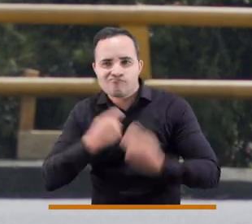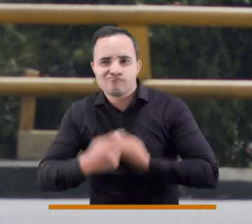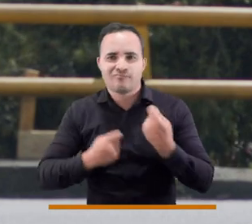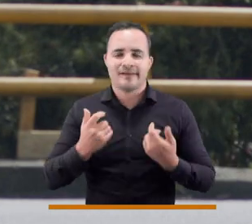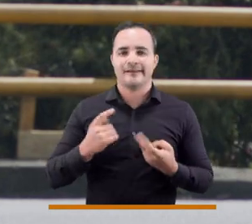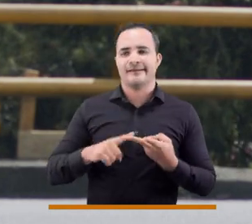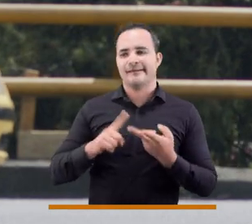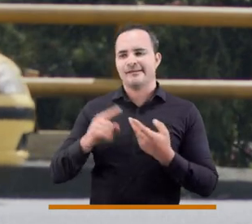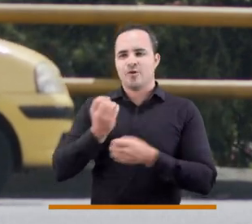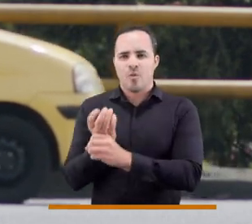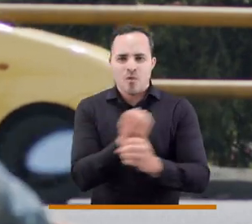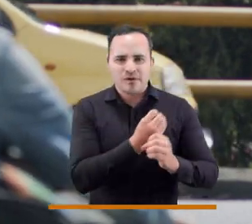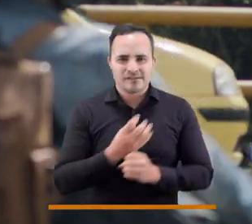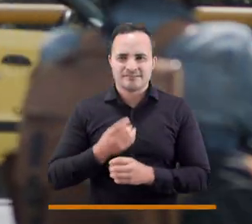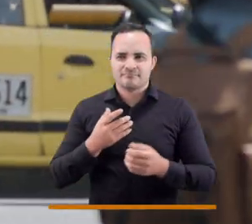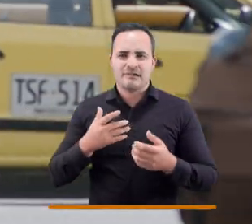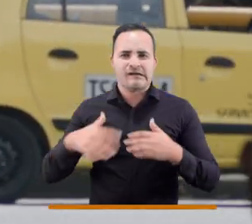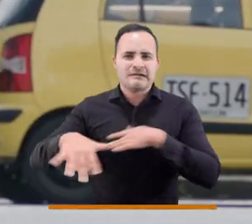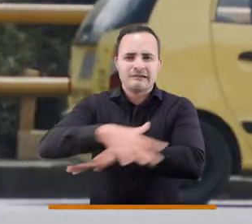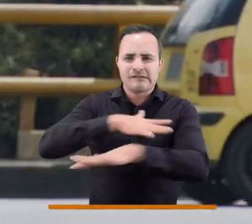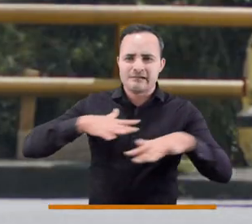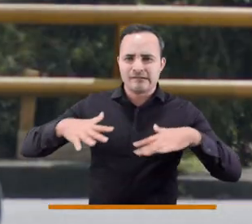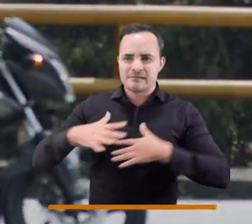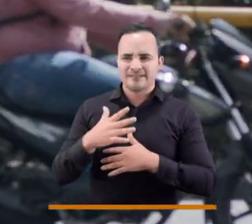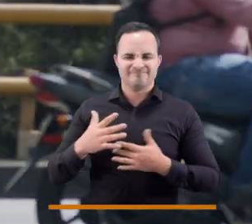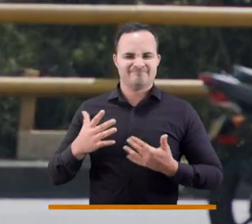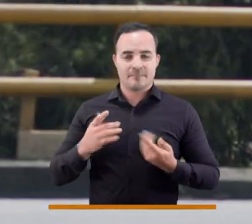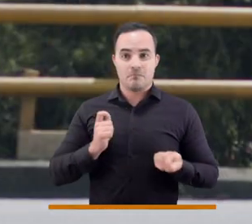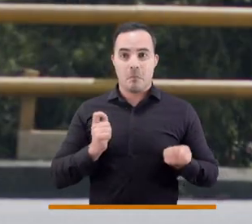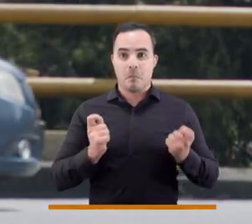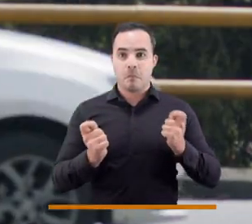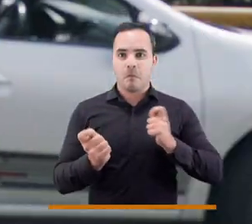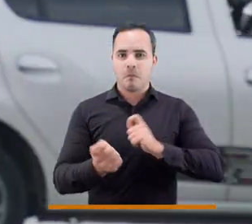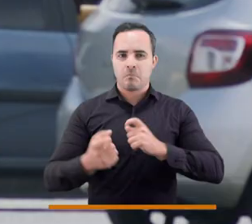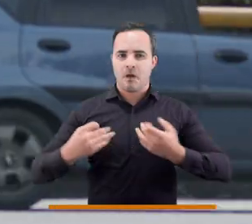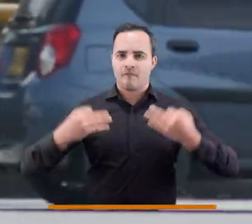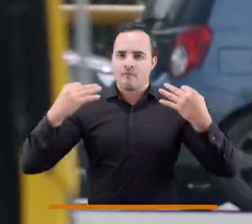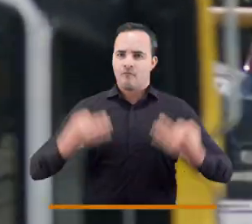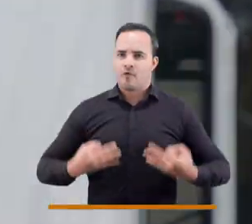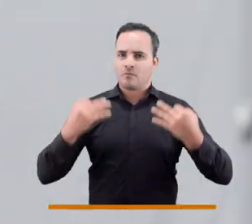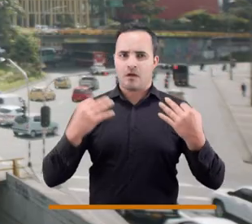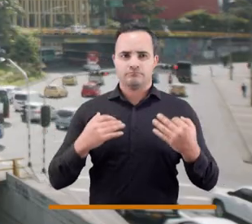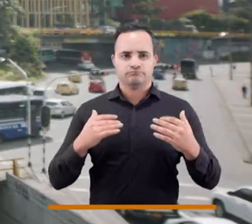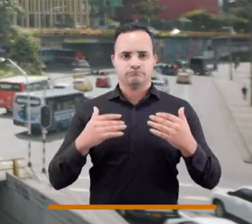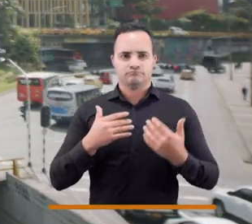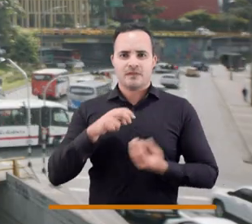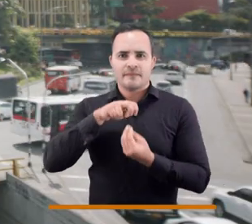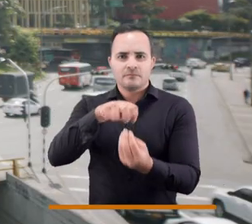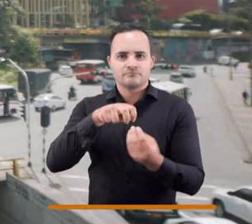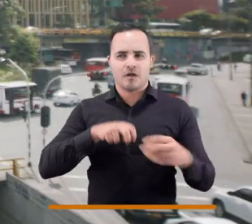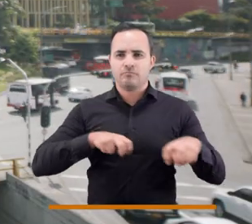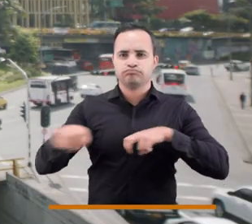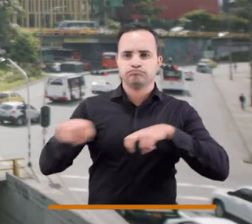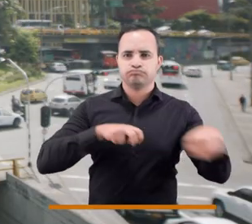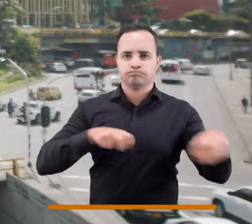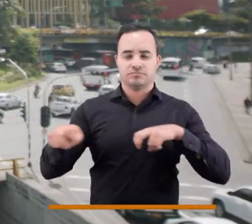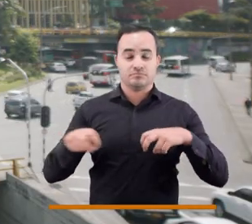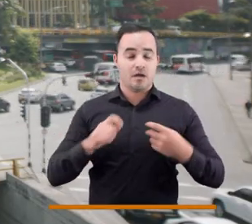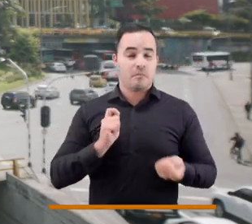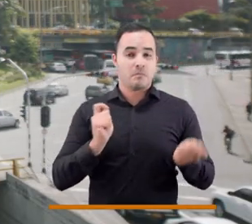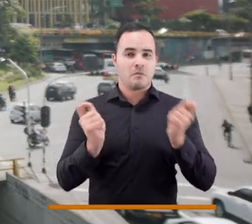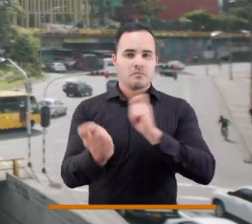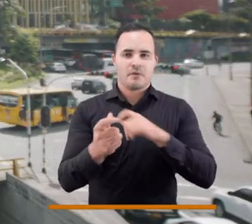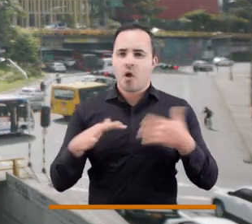informales, de comunas, y empezamos a incorporar estas ciudades informales a la ciudad, pues a la